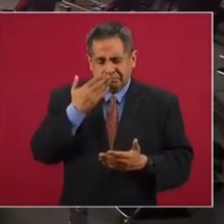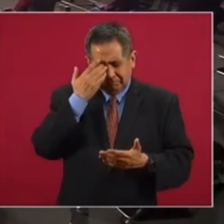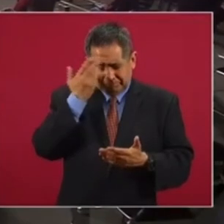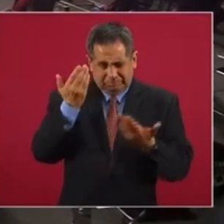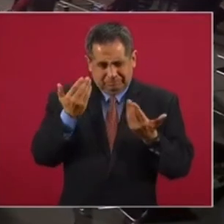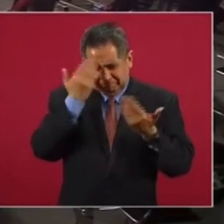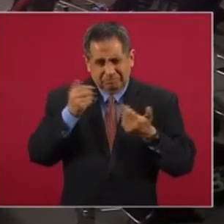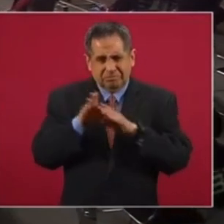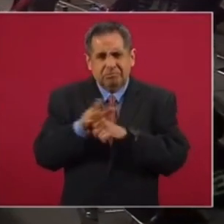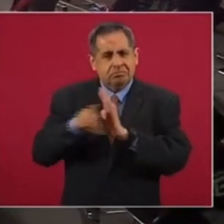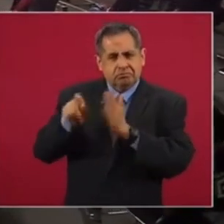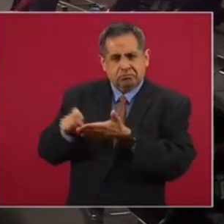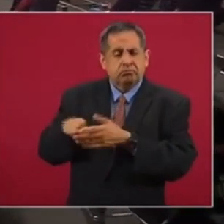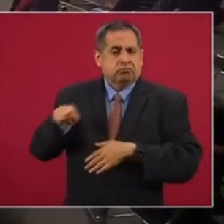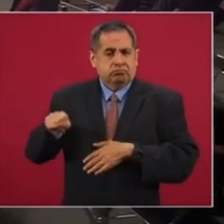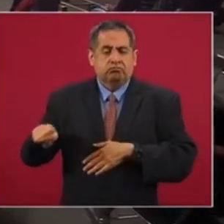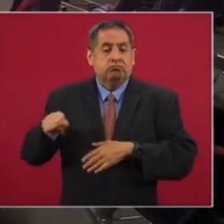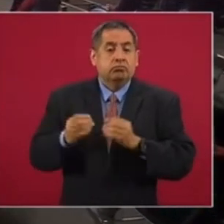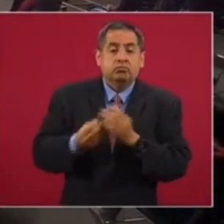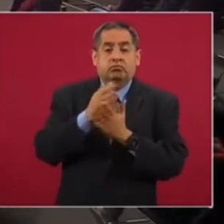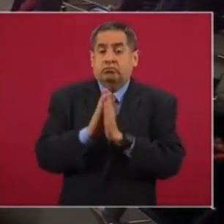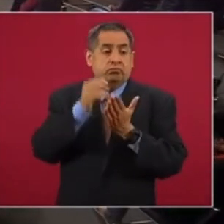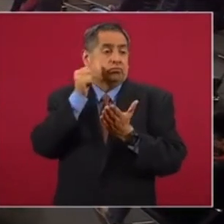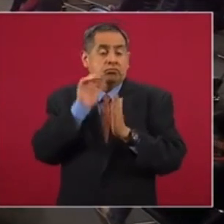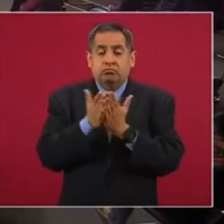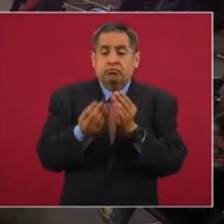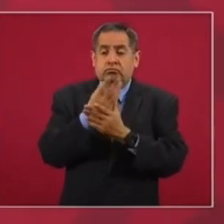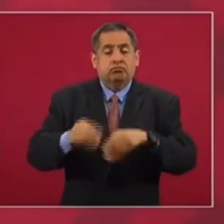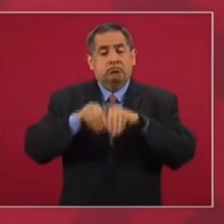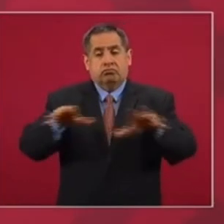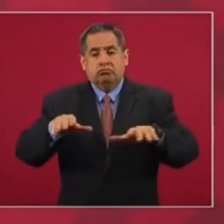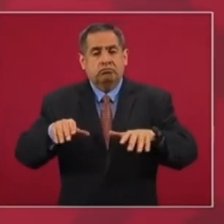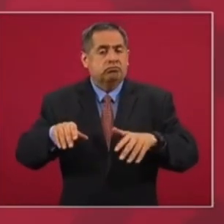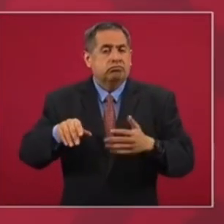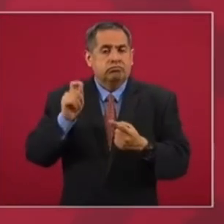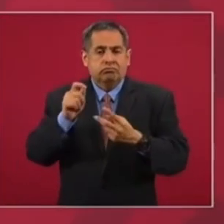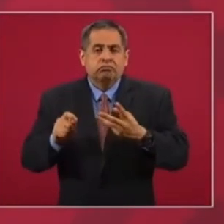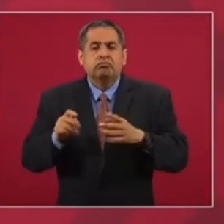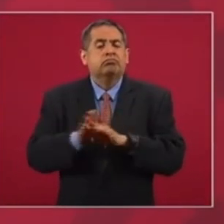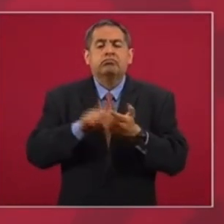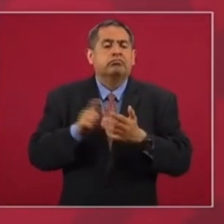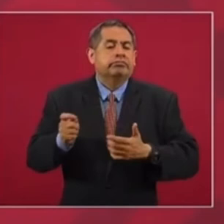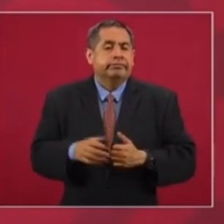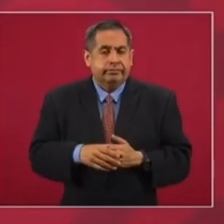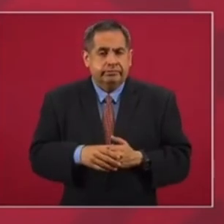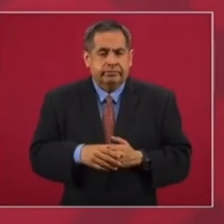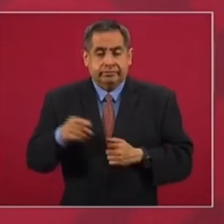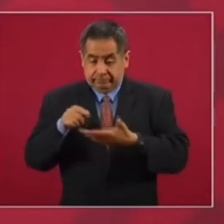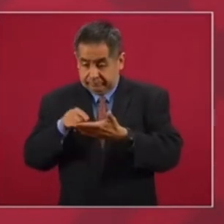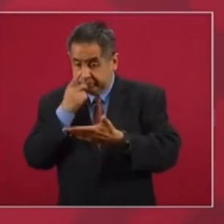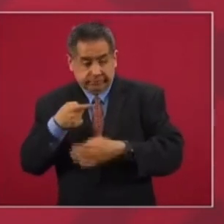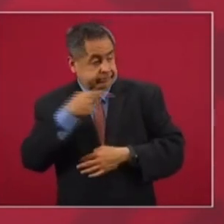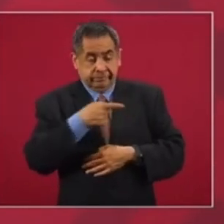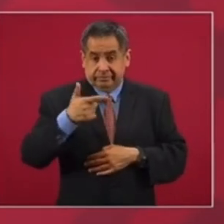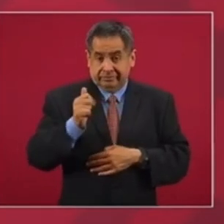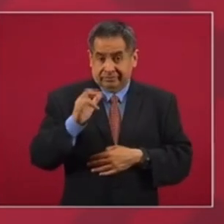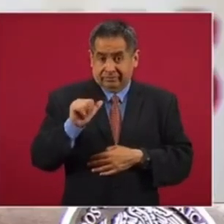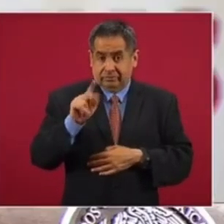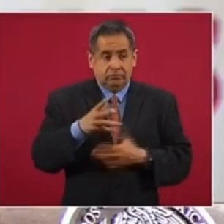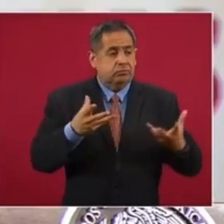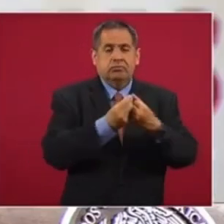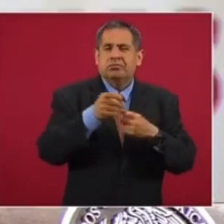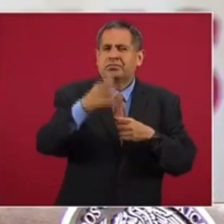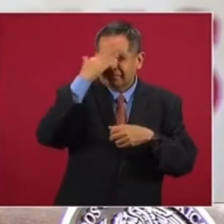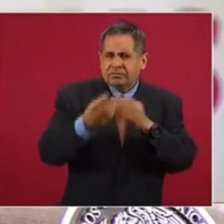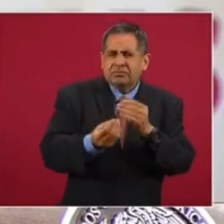en qué periodista escribe, pero sí salió este libro nuevo y hace señalamientos de que incluso García Luna tuvo que ver con el